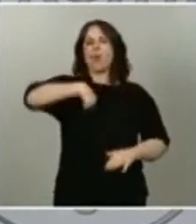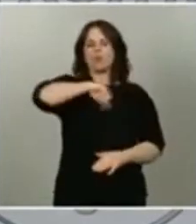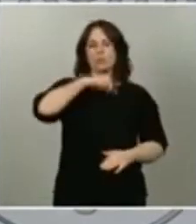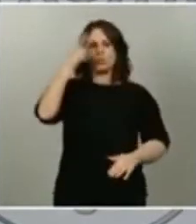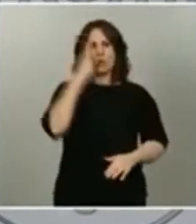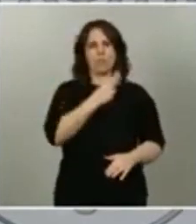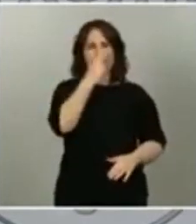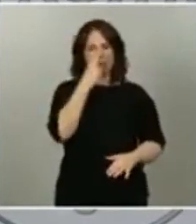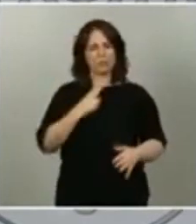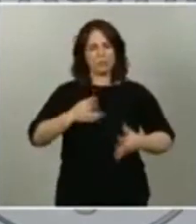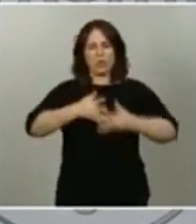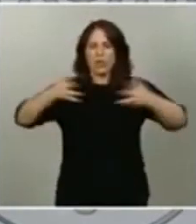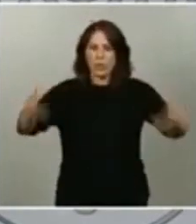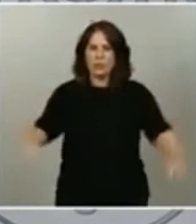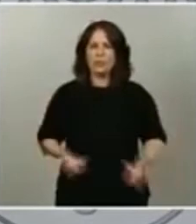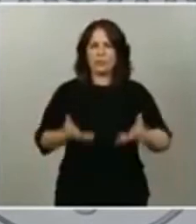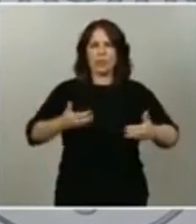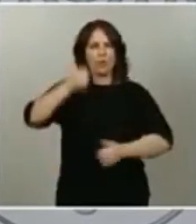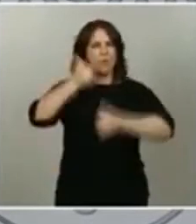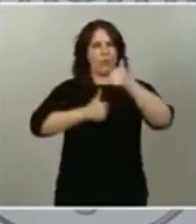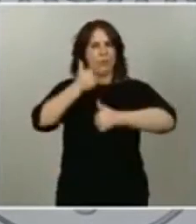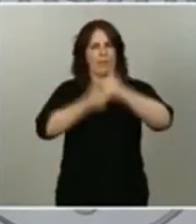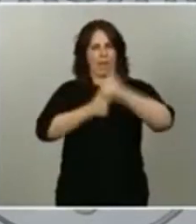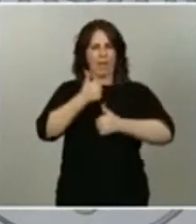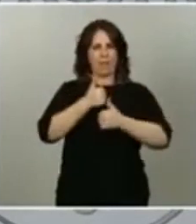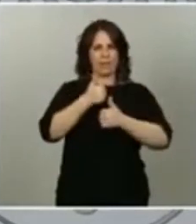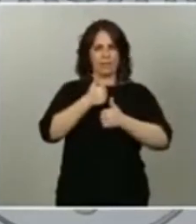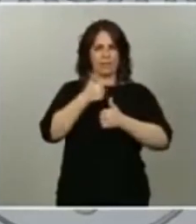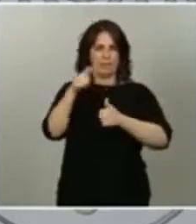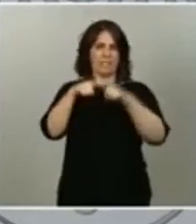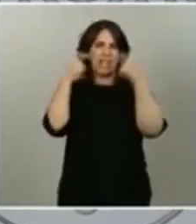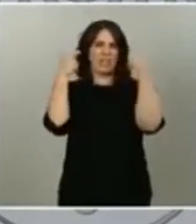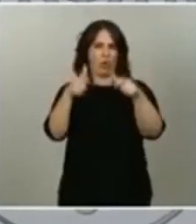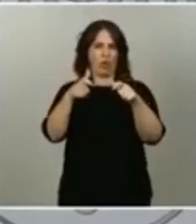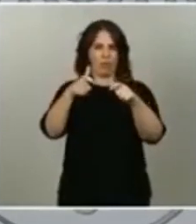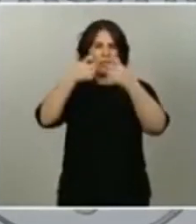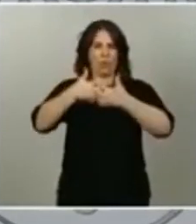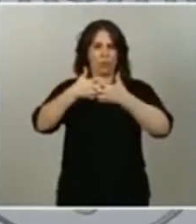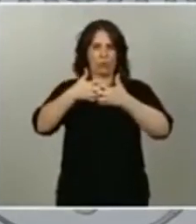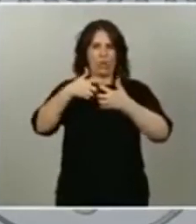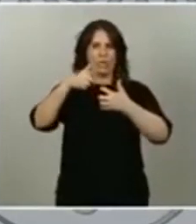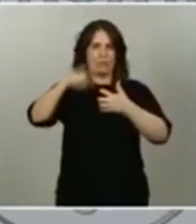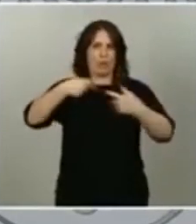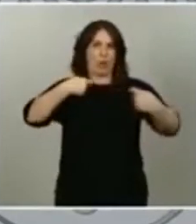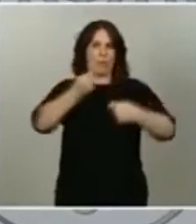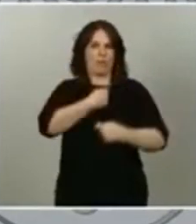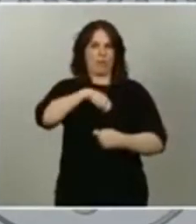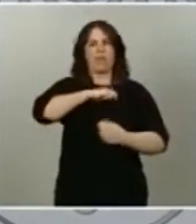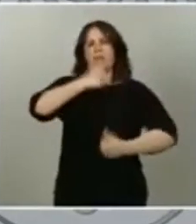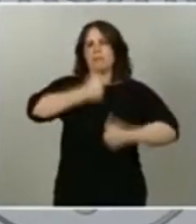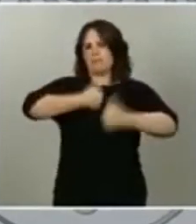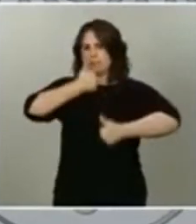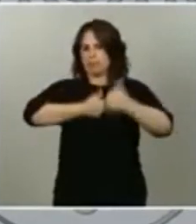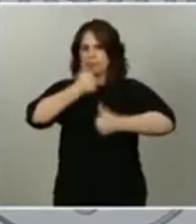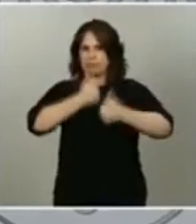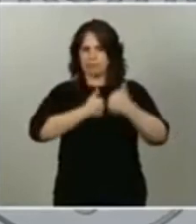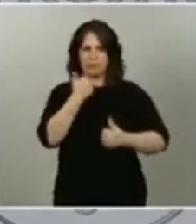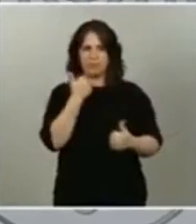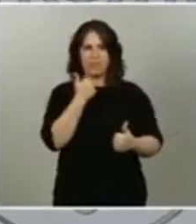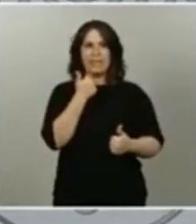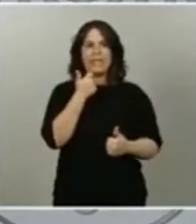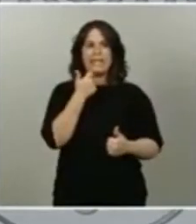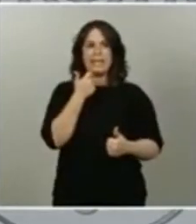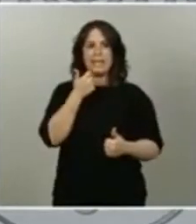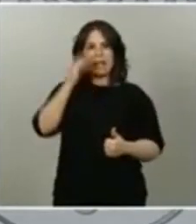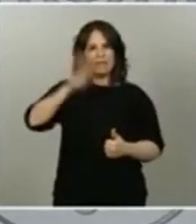esa competitividad económica en este sector de la industria y del comercio en España y que introdujo esta figura del